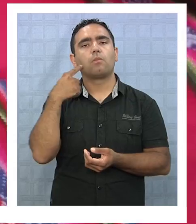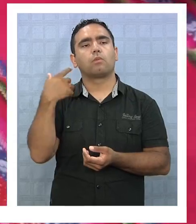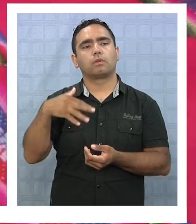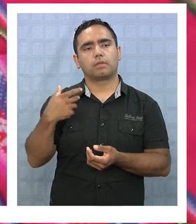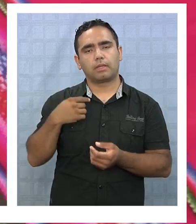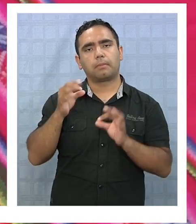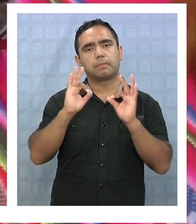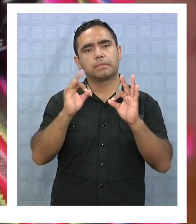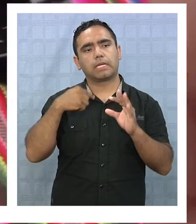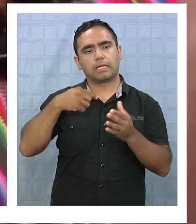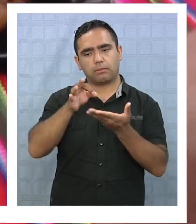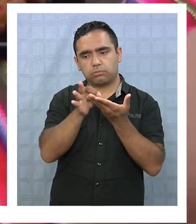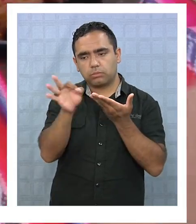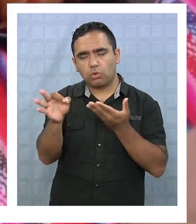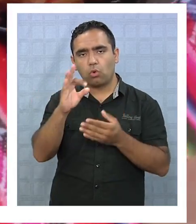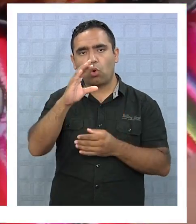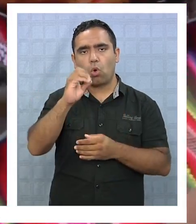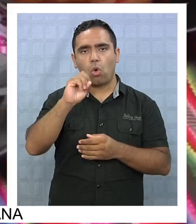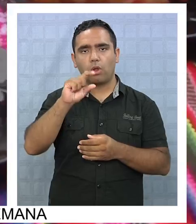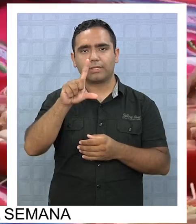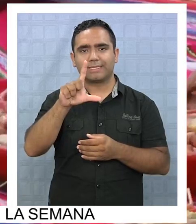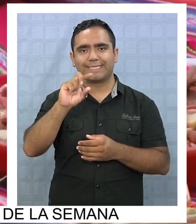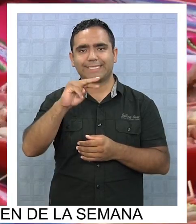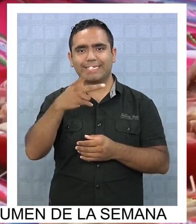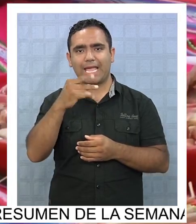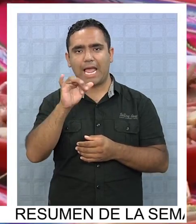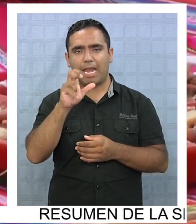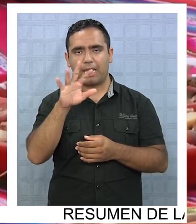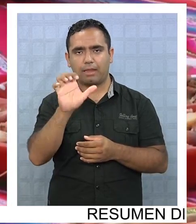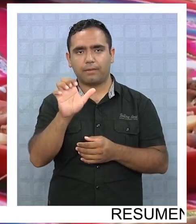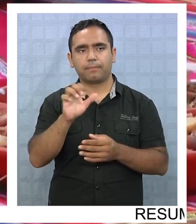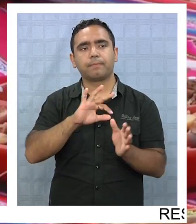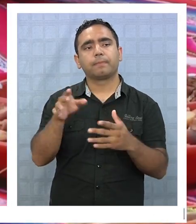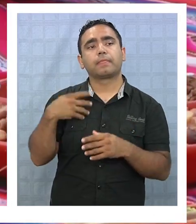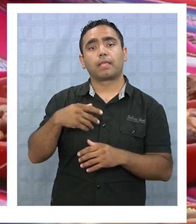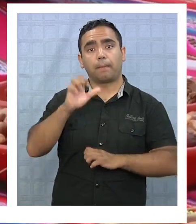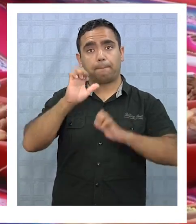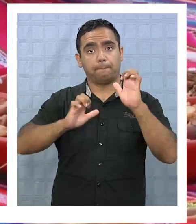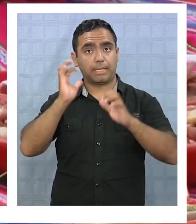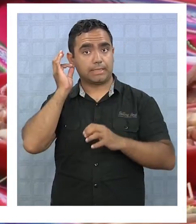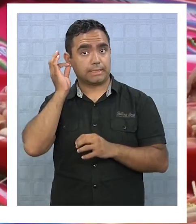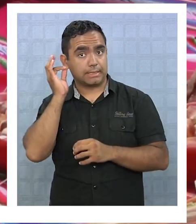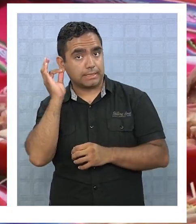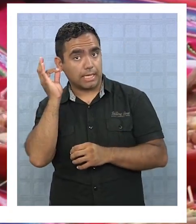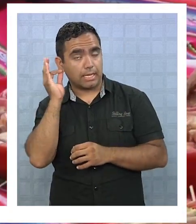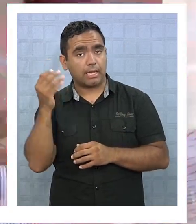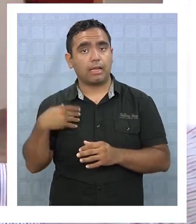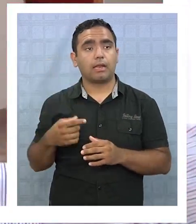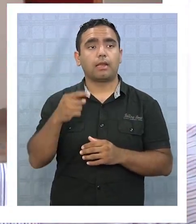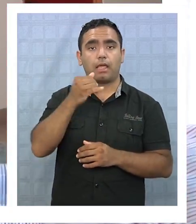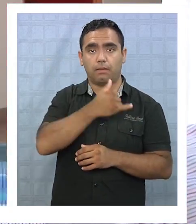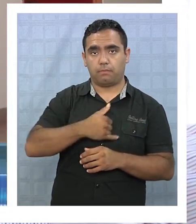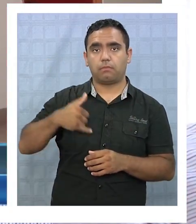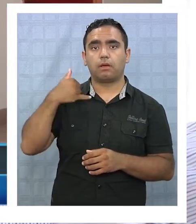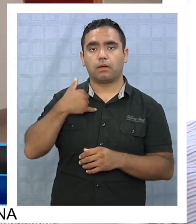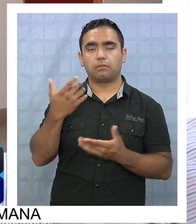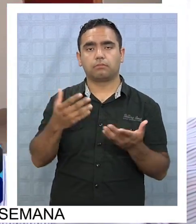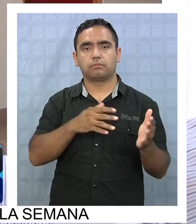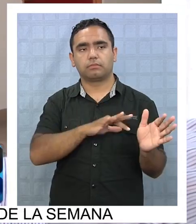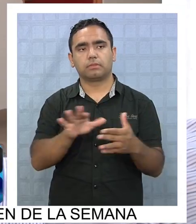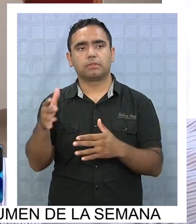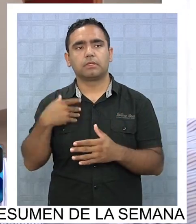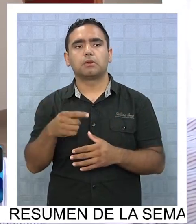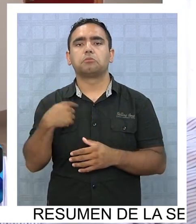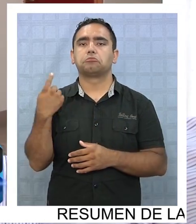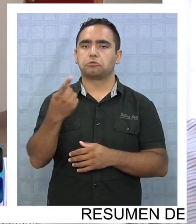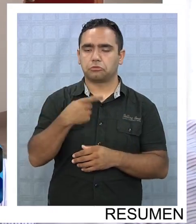Colchane. Con poco más de tres meses en la coctelería andina, esta empresaria Aymara habla de su éxito. Nosotros mismos somos productores